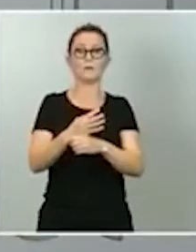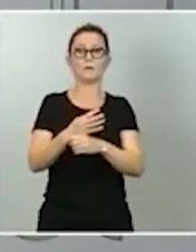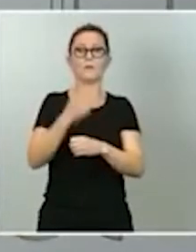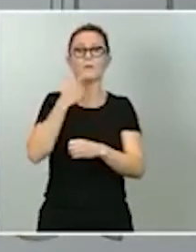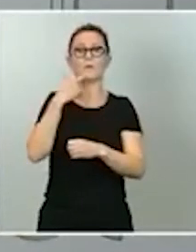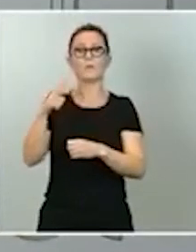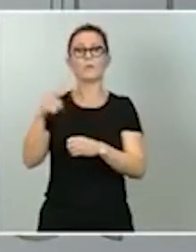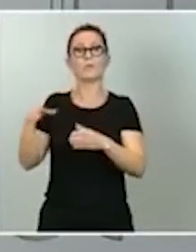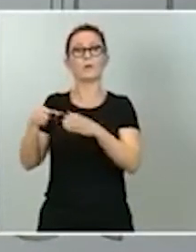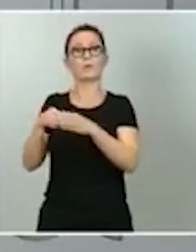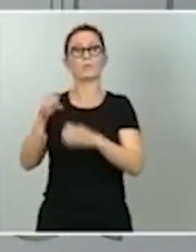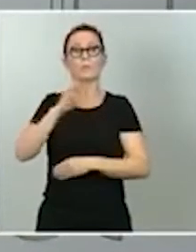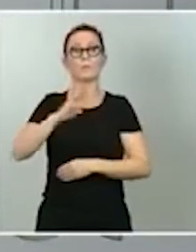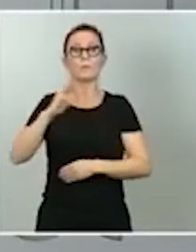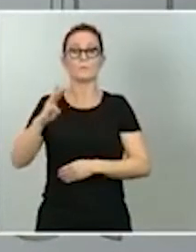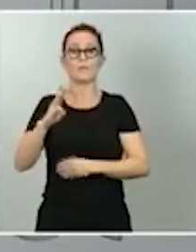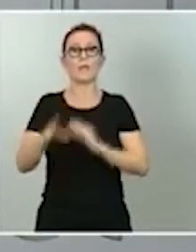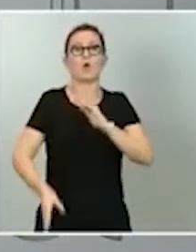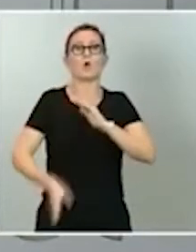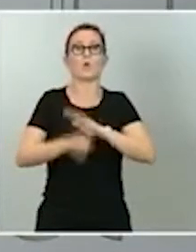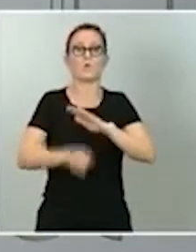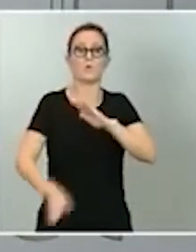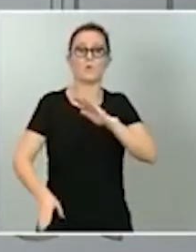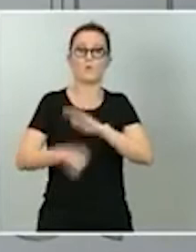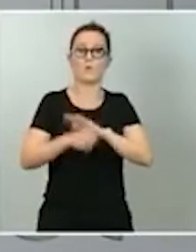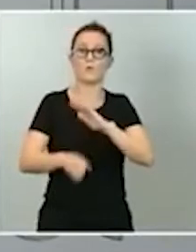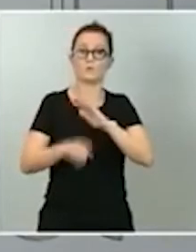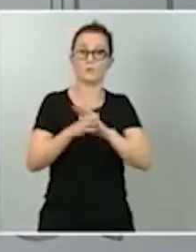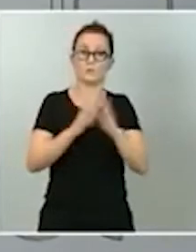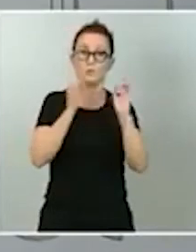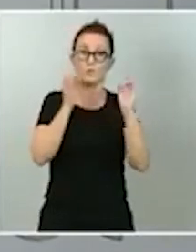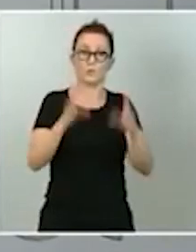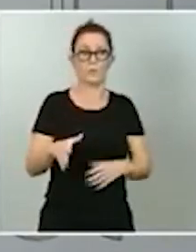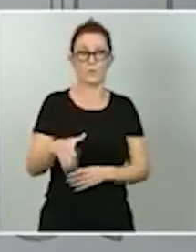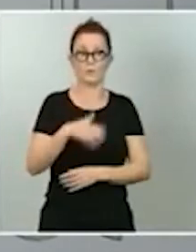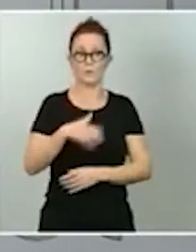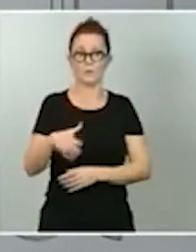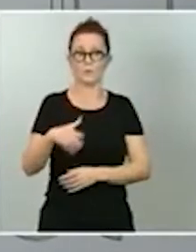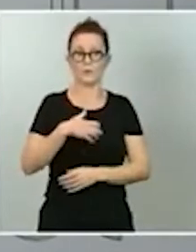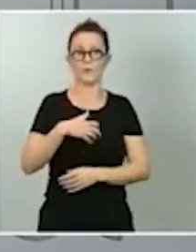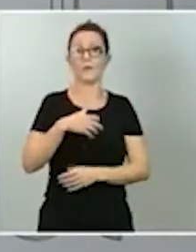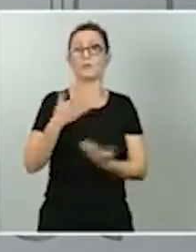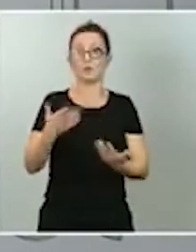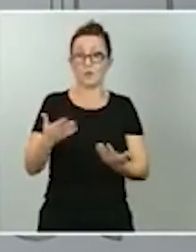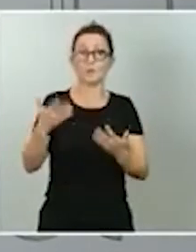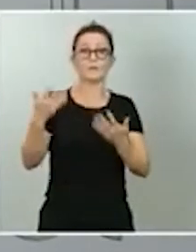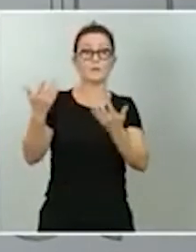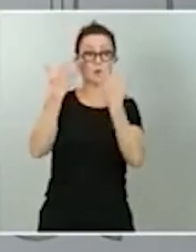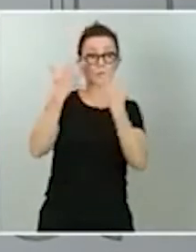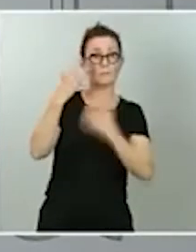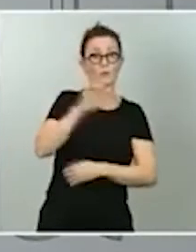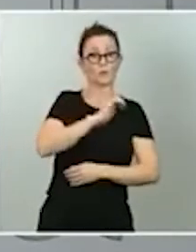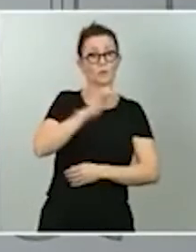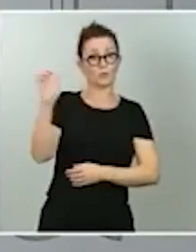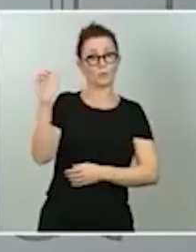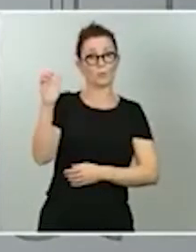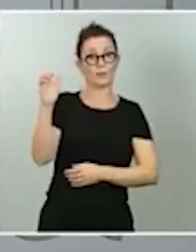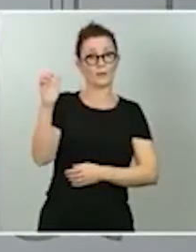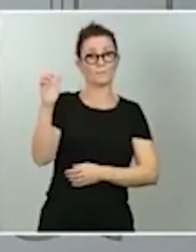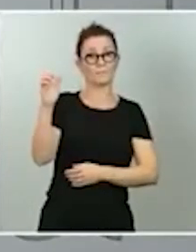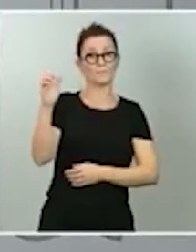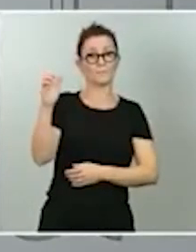situación y, por tanto, siguiendo las recomendaciones de la propia Comisión Europea, que, de alguna forma, amonesta a España